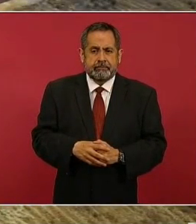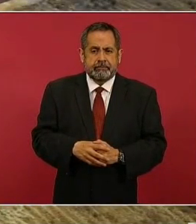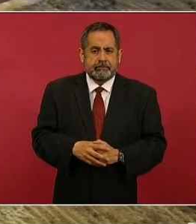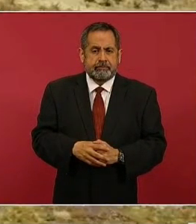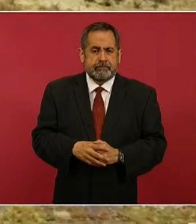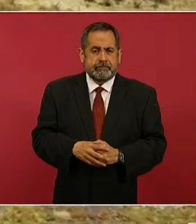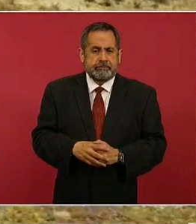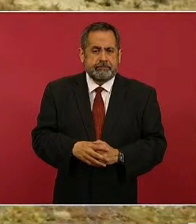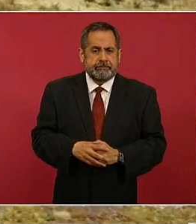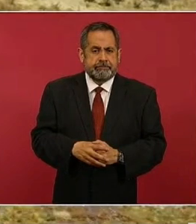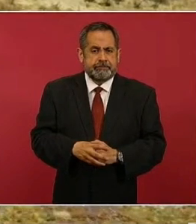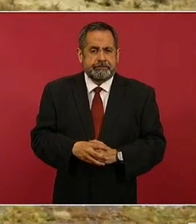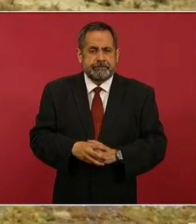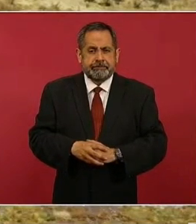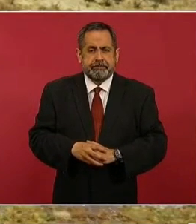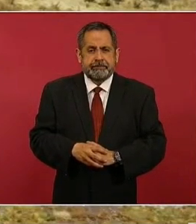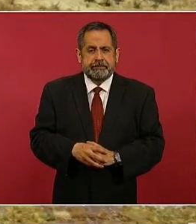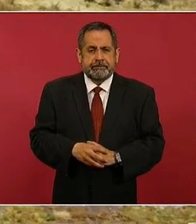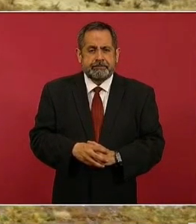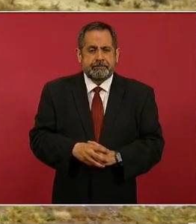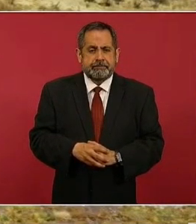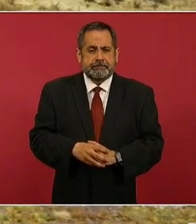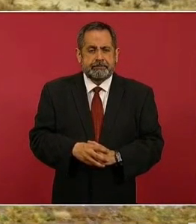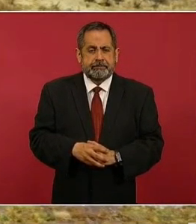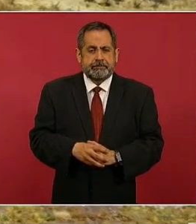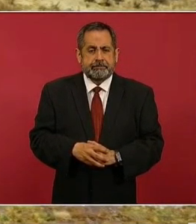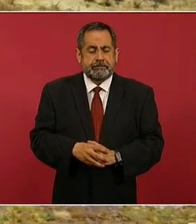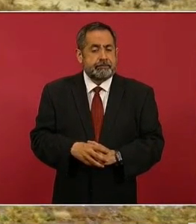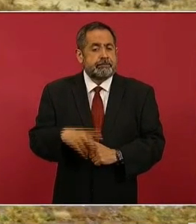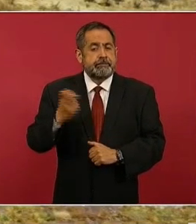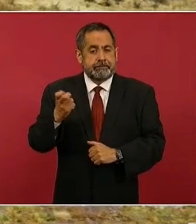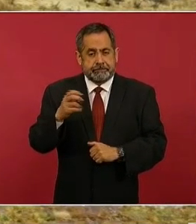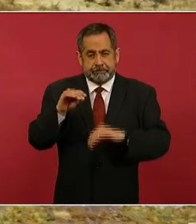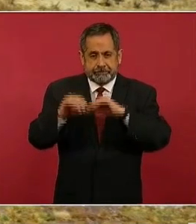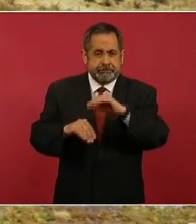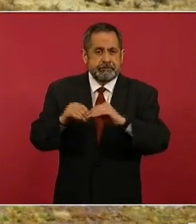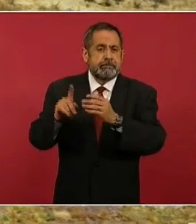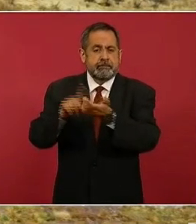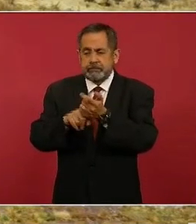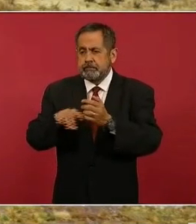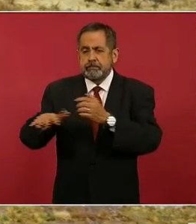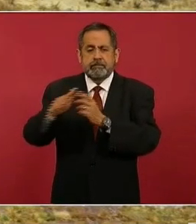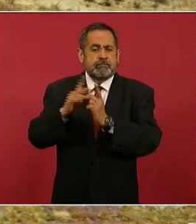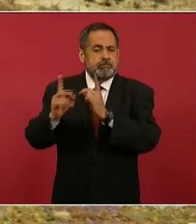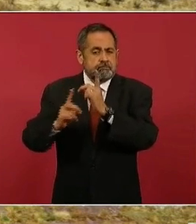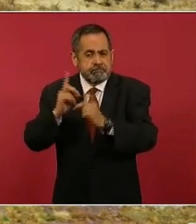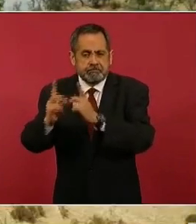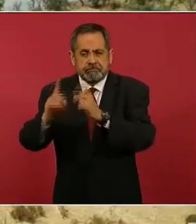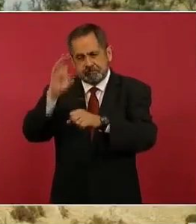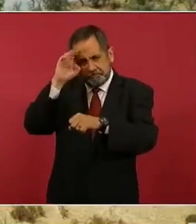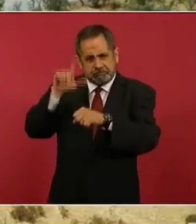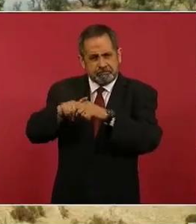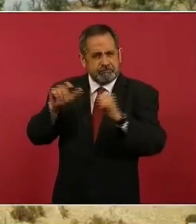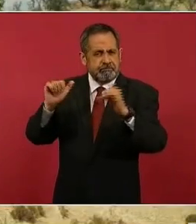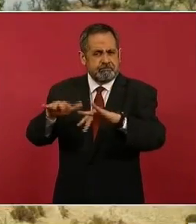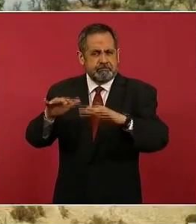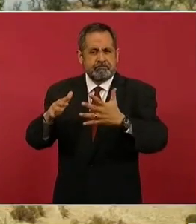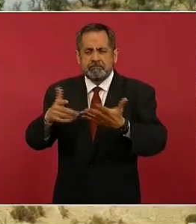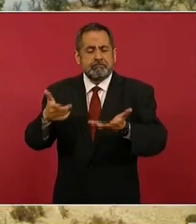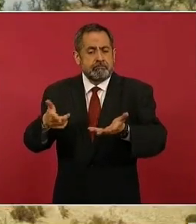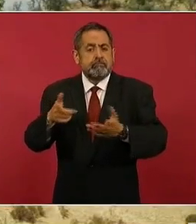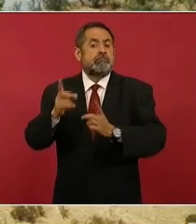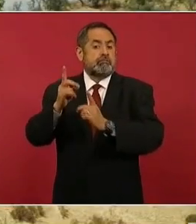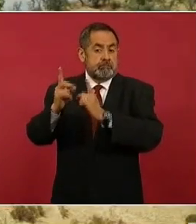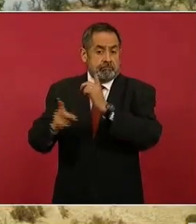Adelante. Y bueno, el equipamiento deportivo y cultural. Se construye un